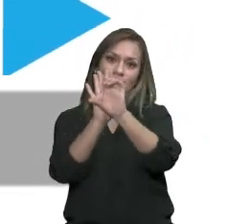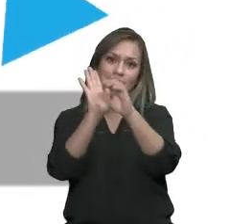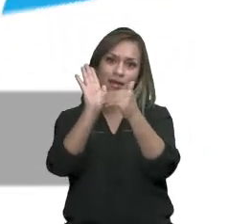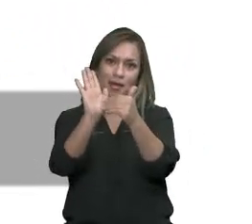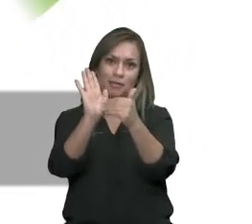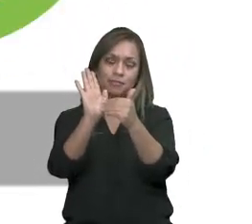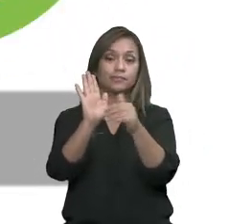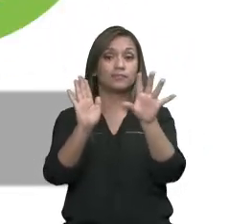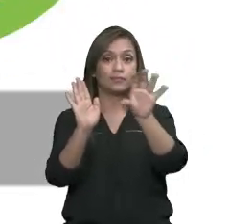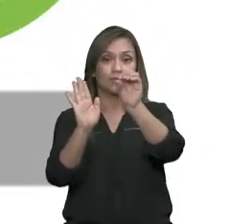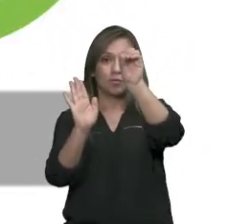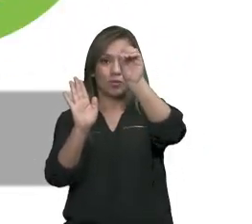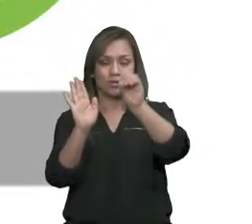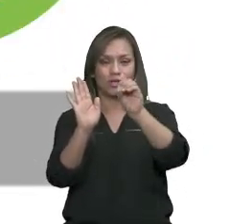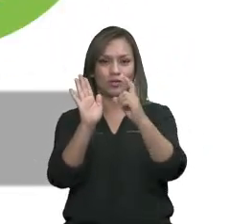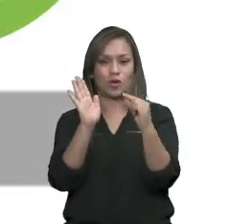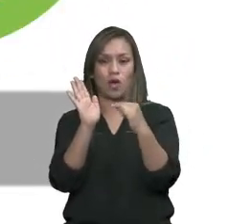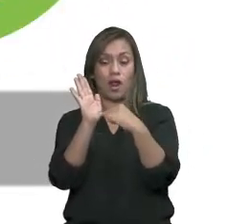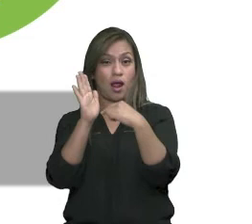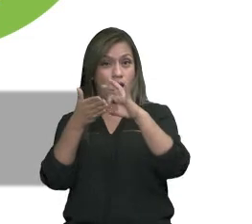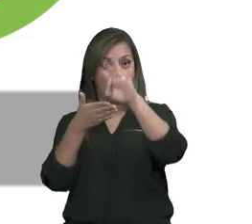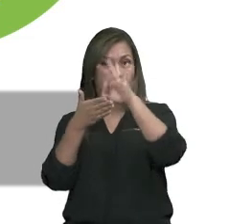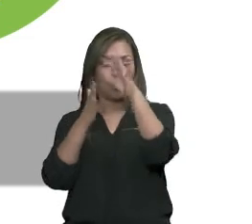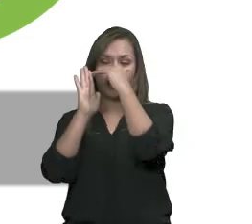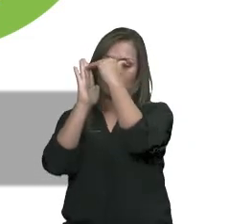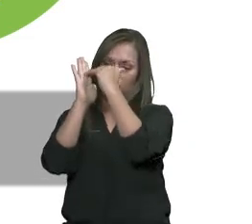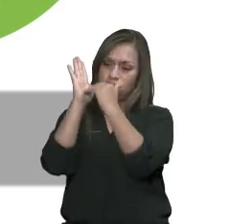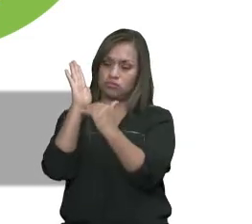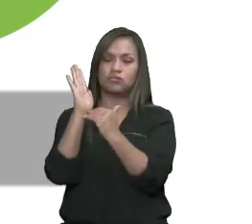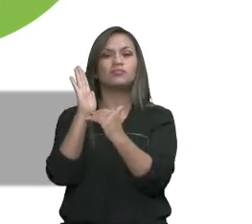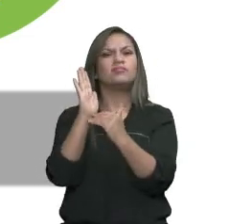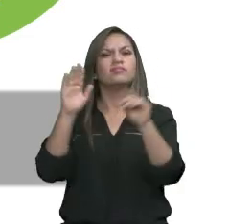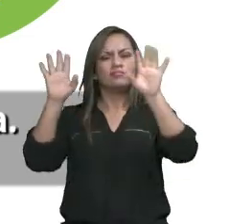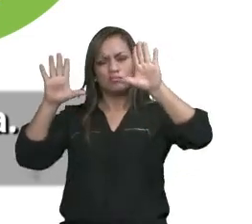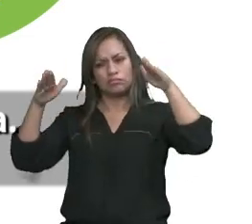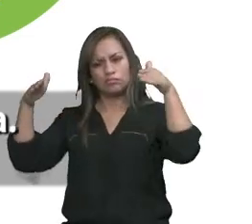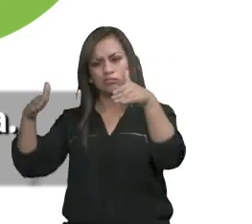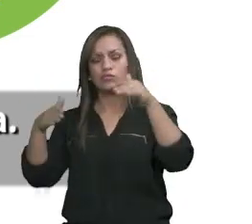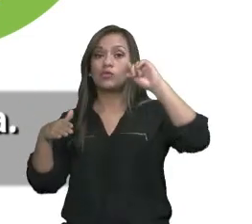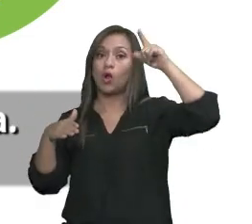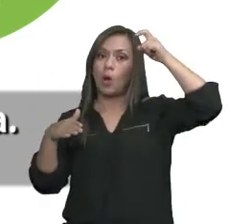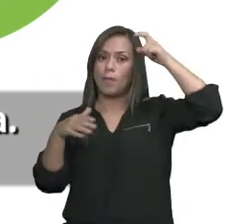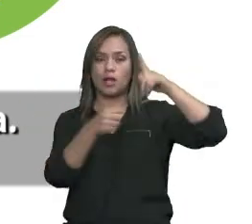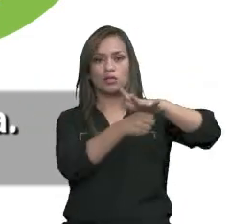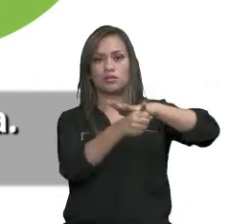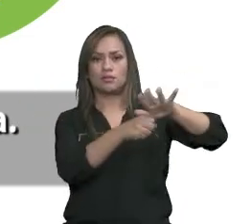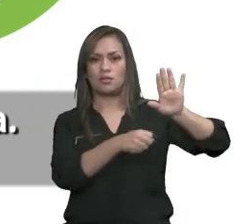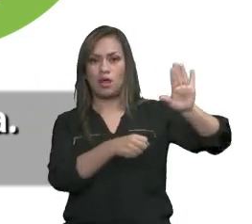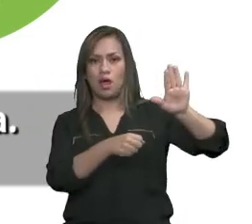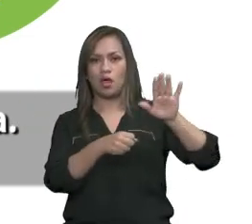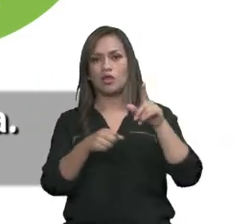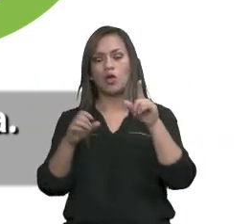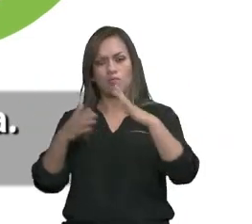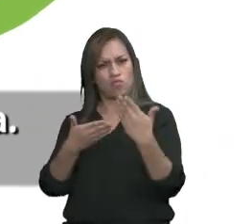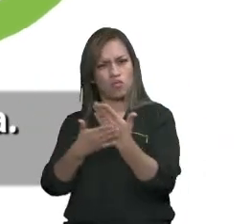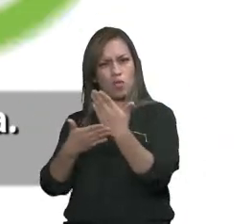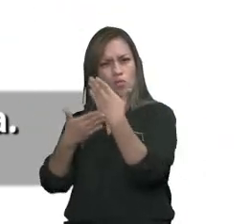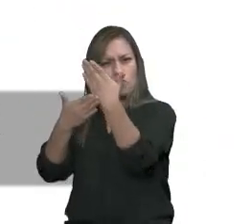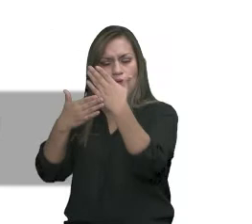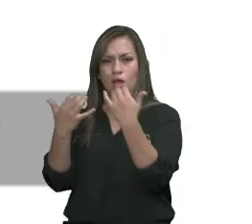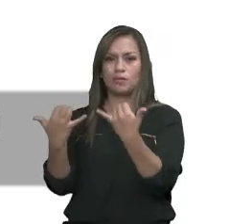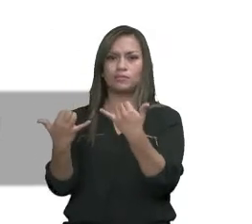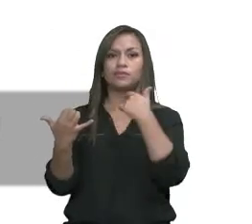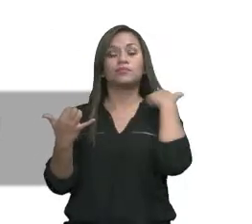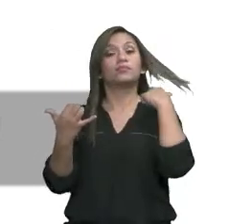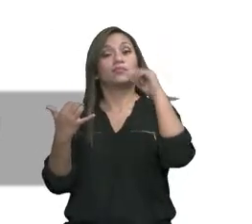El 50% de leyes aprobadas corresponden a normativas de recuperación del Estado y modernización democrática.